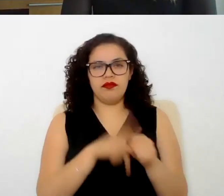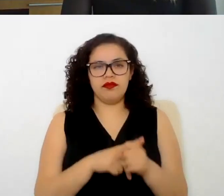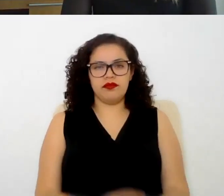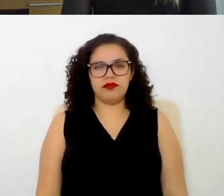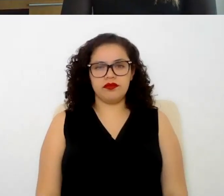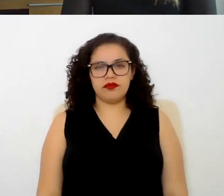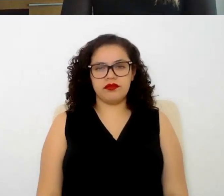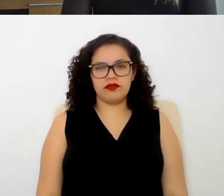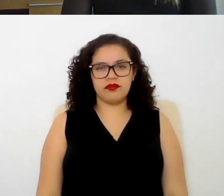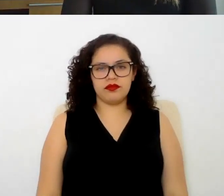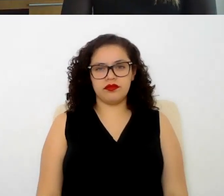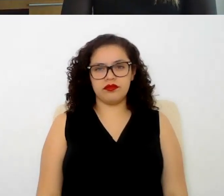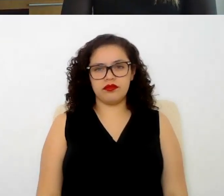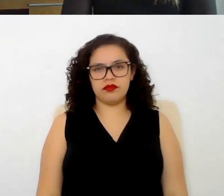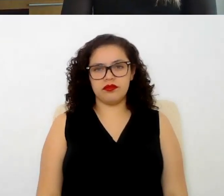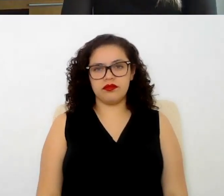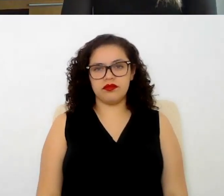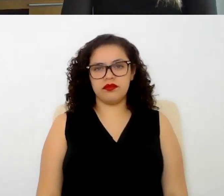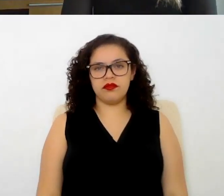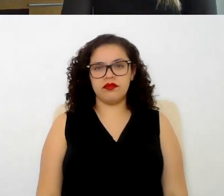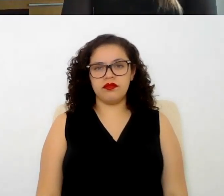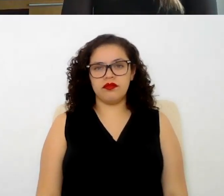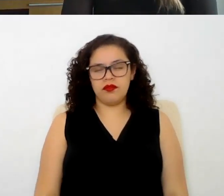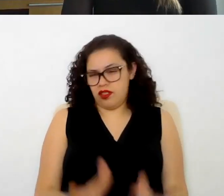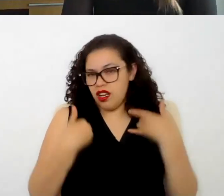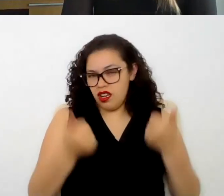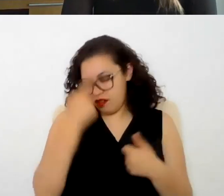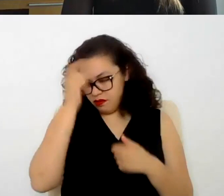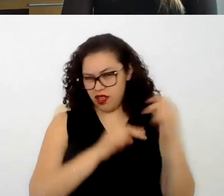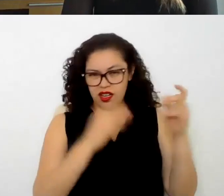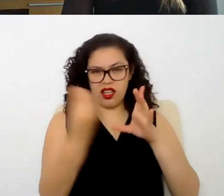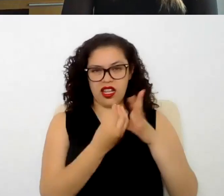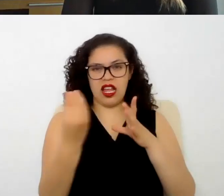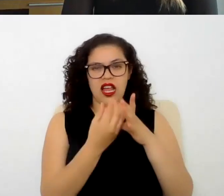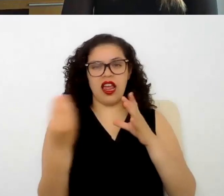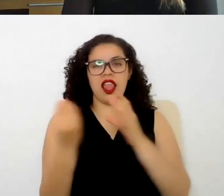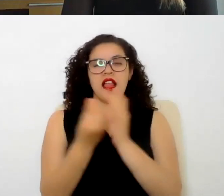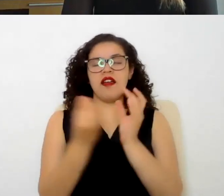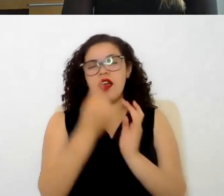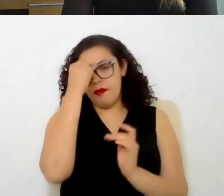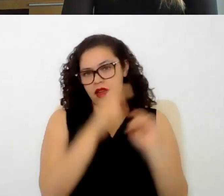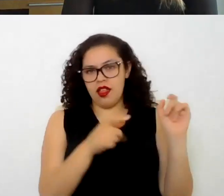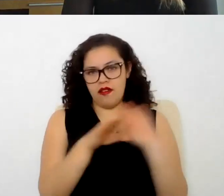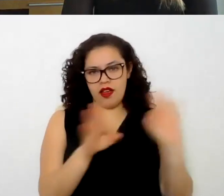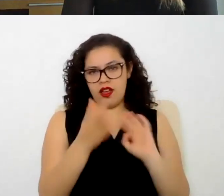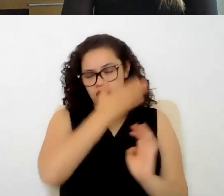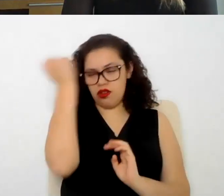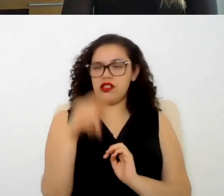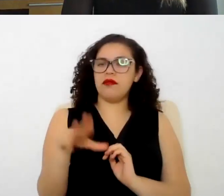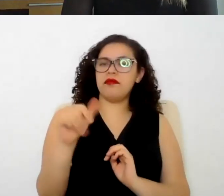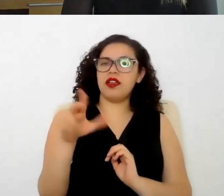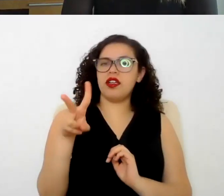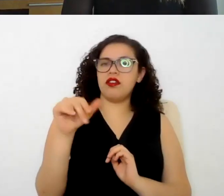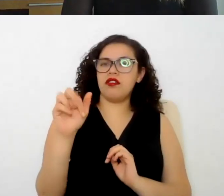pero no o sea no entiendo bien cómo en qué clasificación de trabajadores no sé Verónica